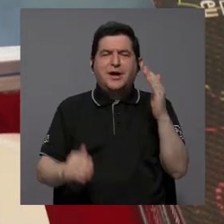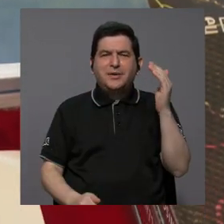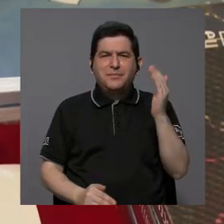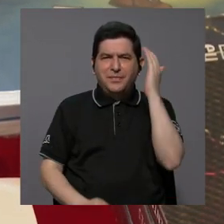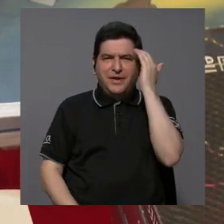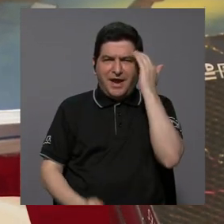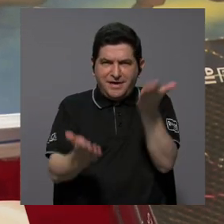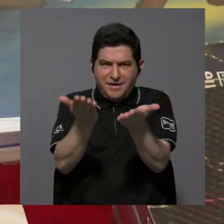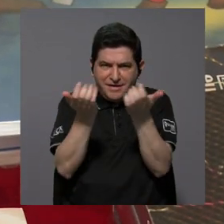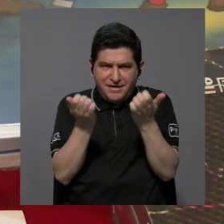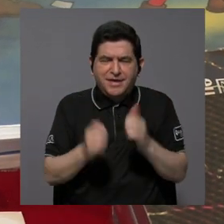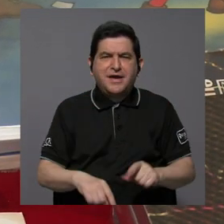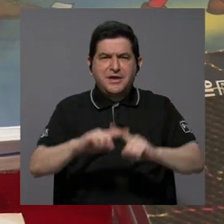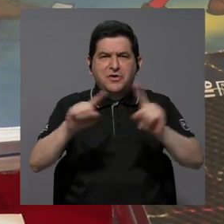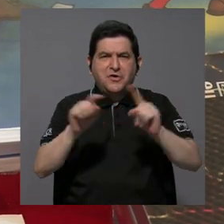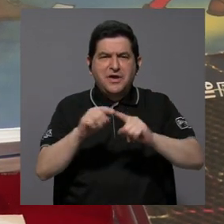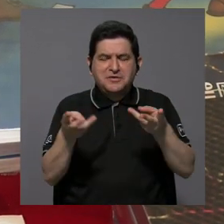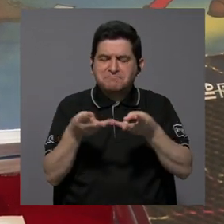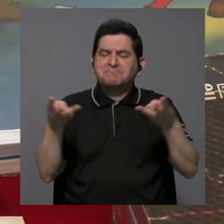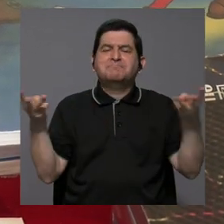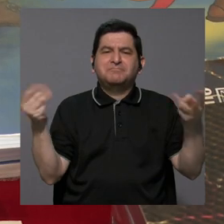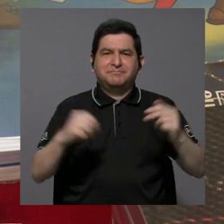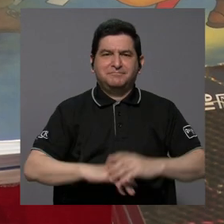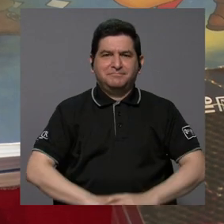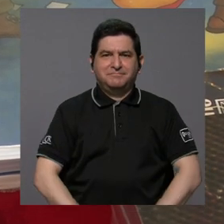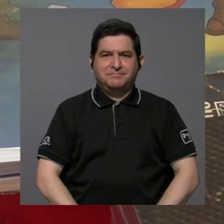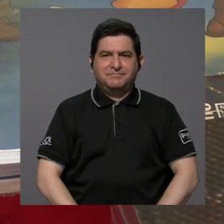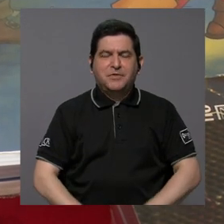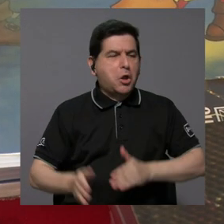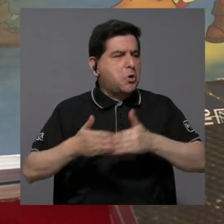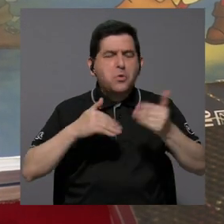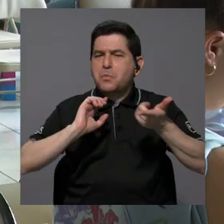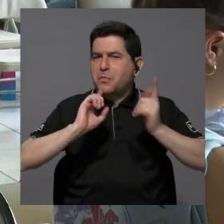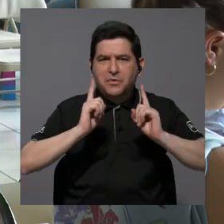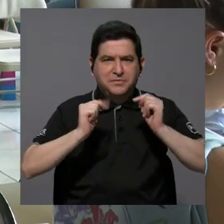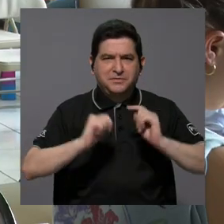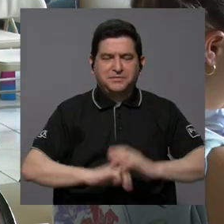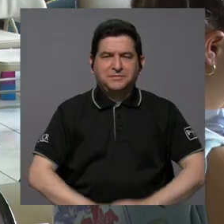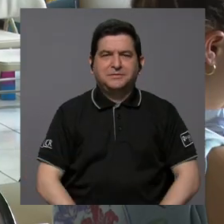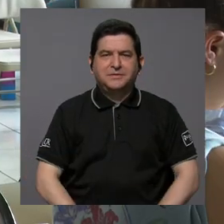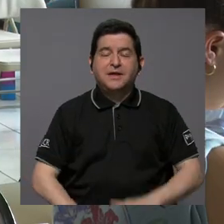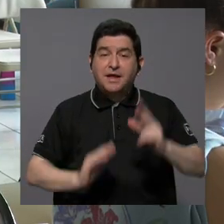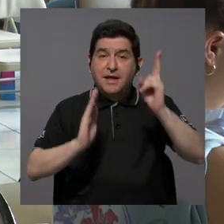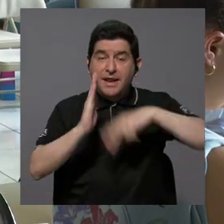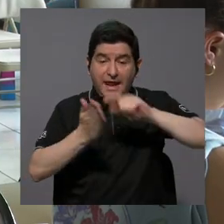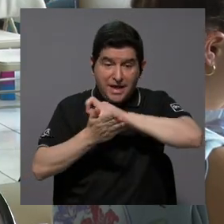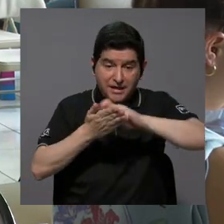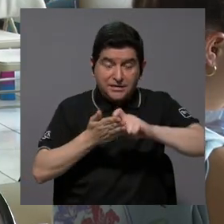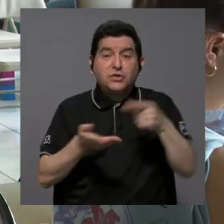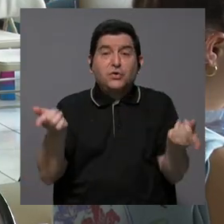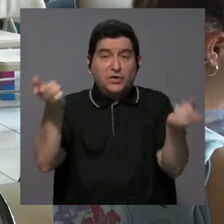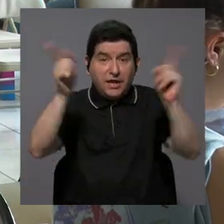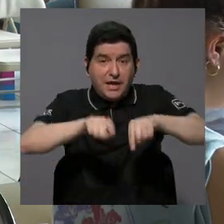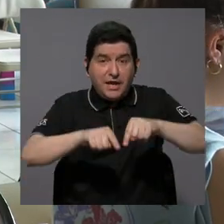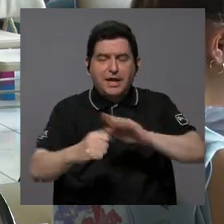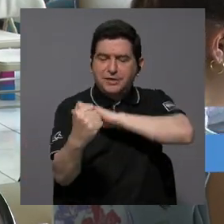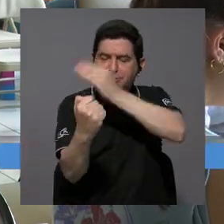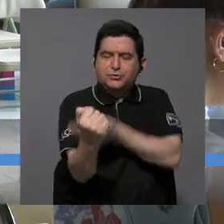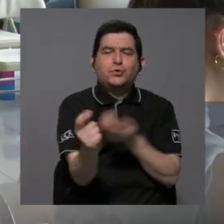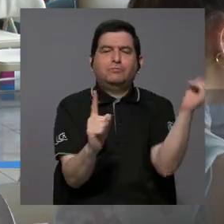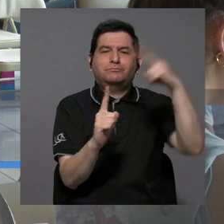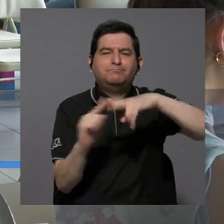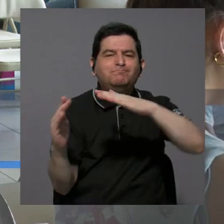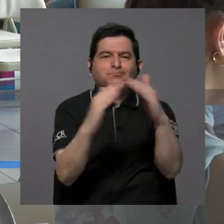hacia distintas materias, no importa de qué sea. La lectoescritura en este caso es empoderamiento de la